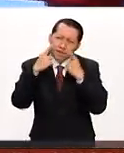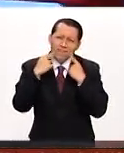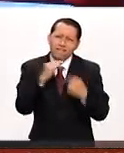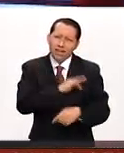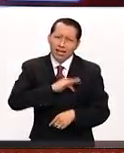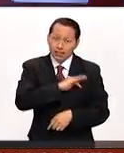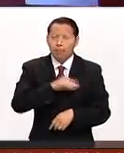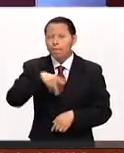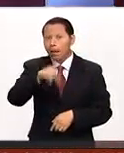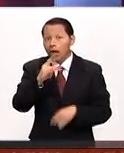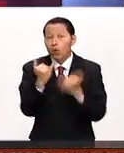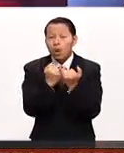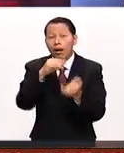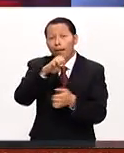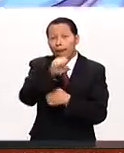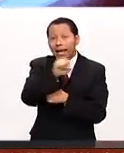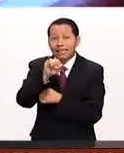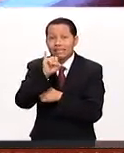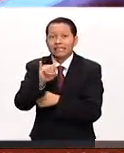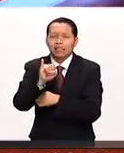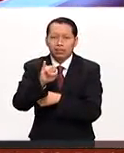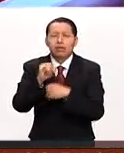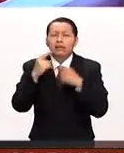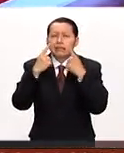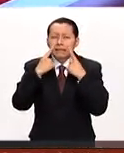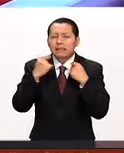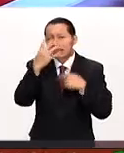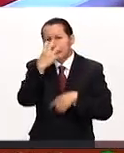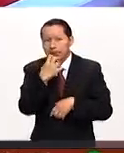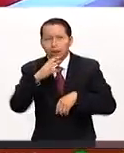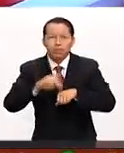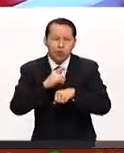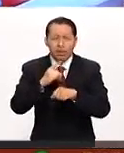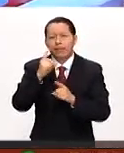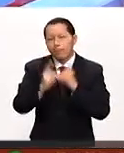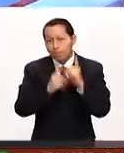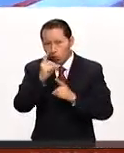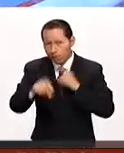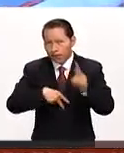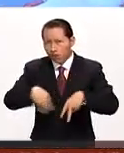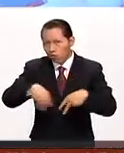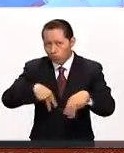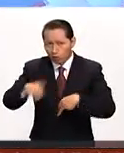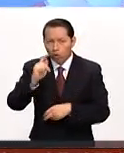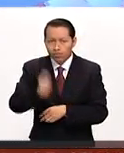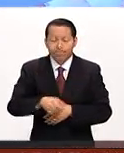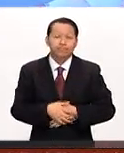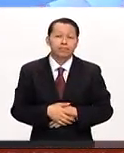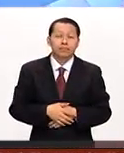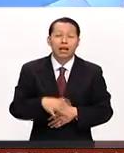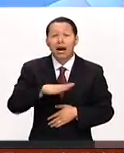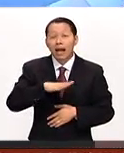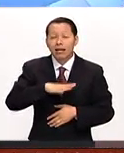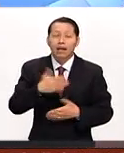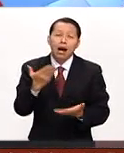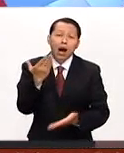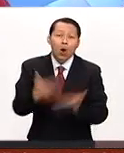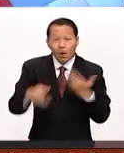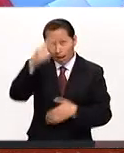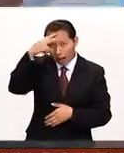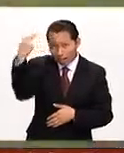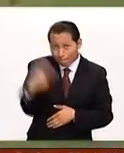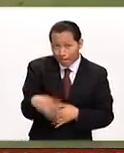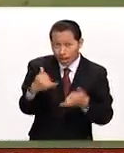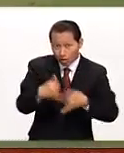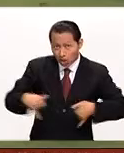pero tanto Cristiano como Messi en lágrimas de tristeza por lo que hace un deporte como es el fútbol. Ahora hablemos de la Supercopa MX acá en México,